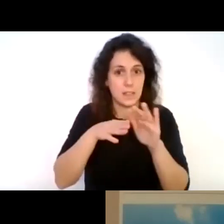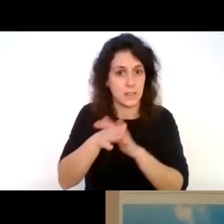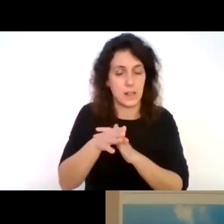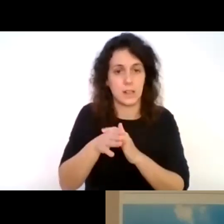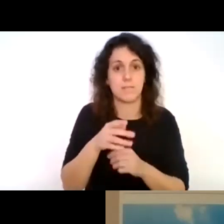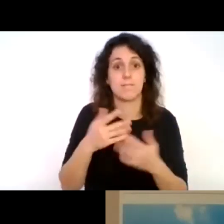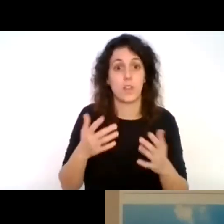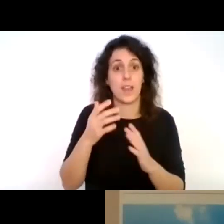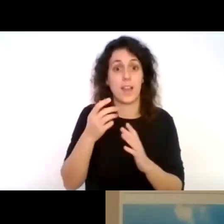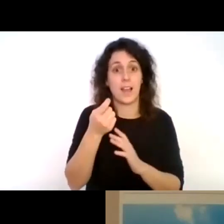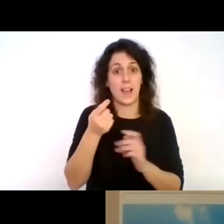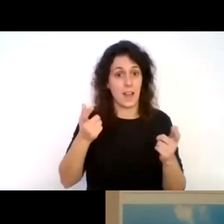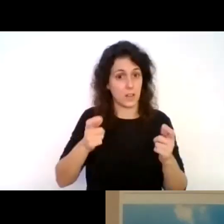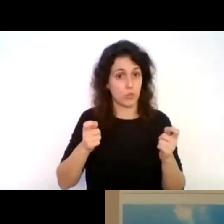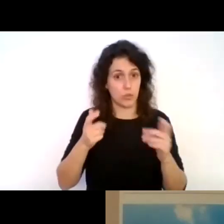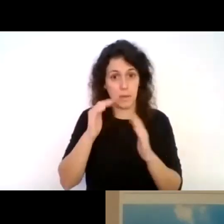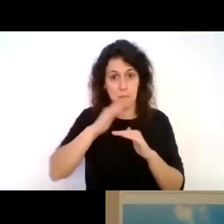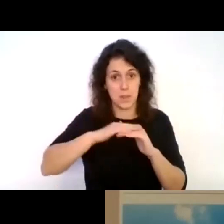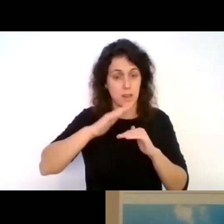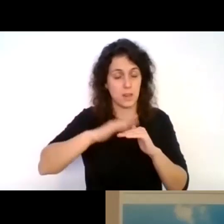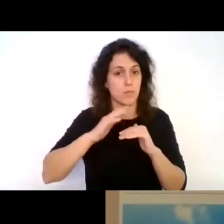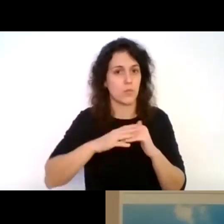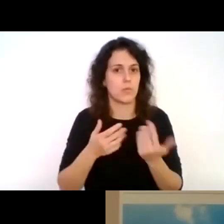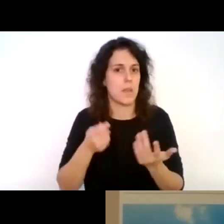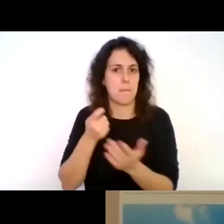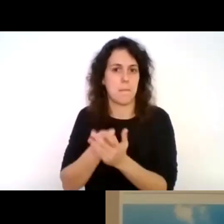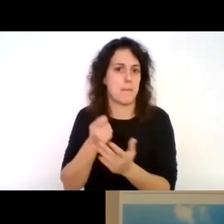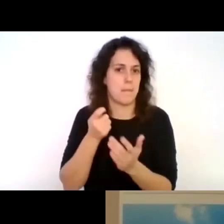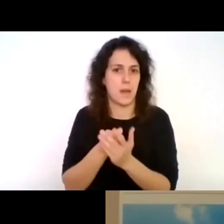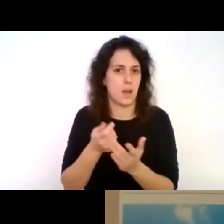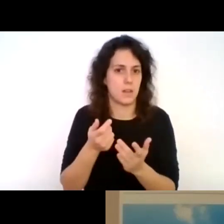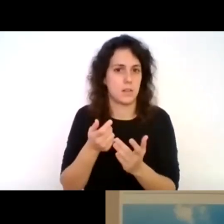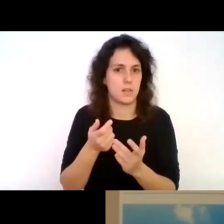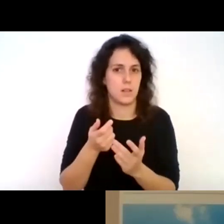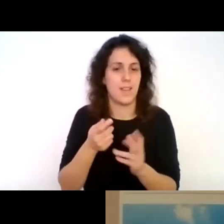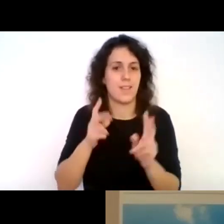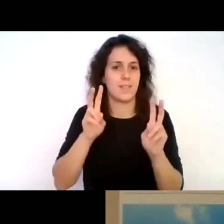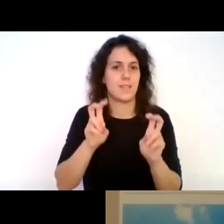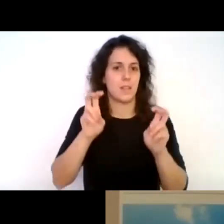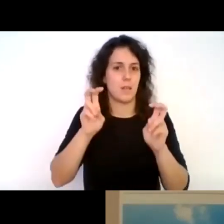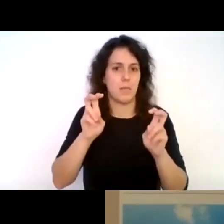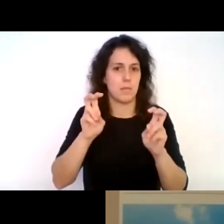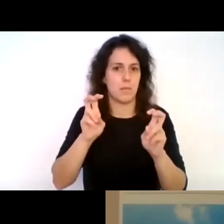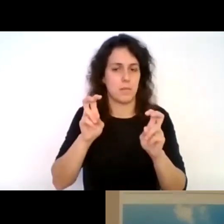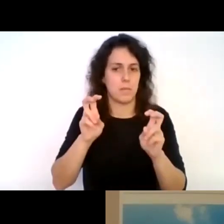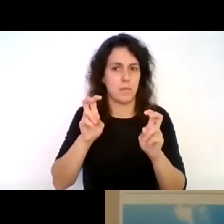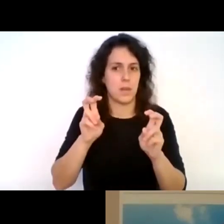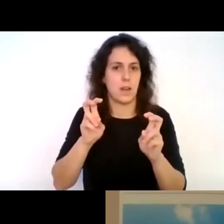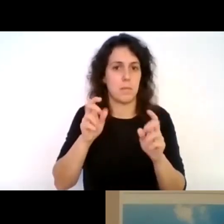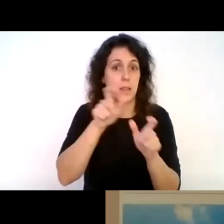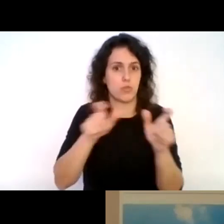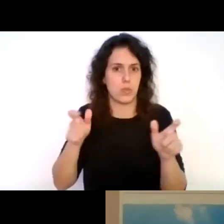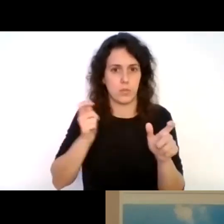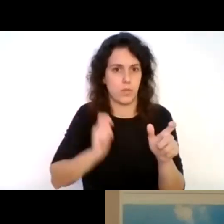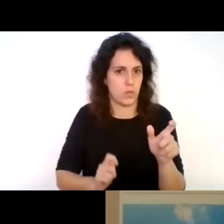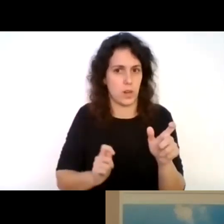gastos y se cobra un costo operacional básico. Nosotros, por lo general,